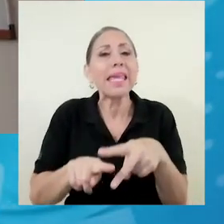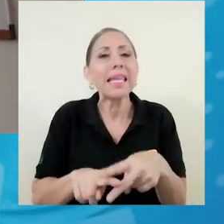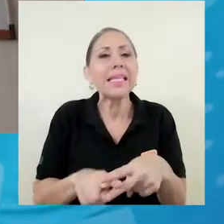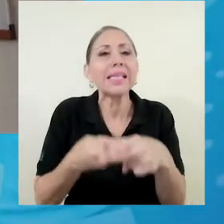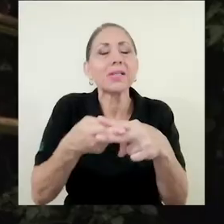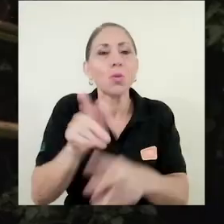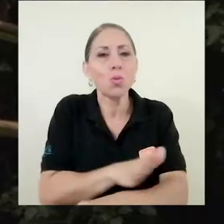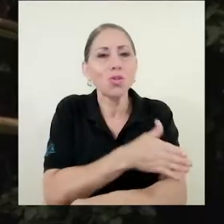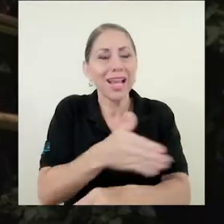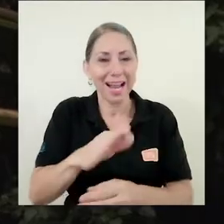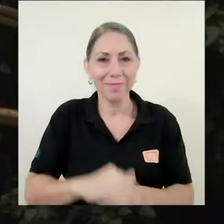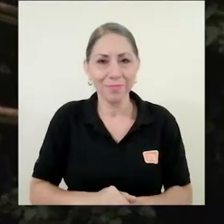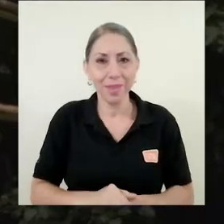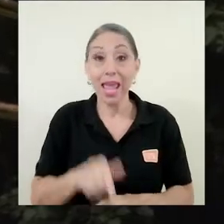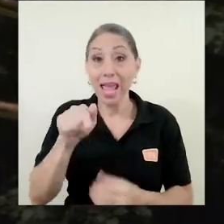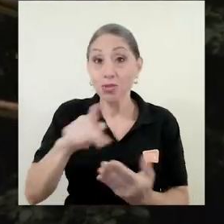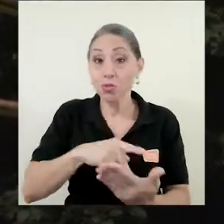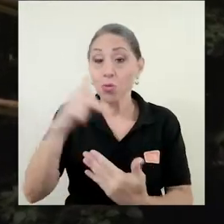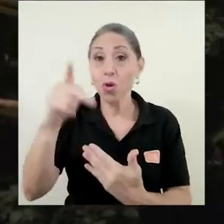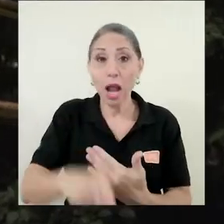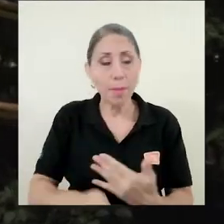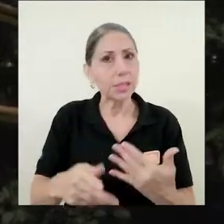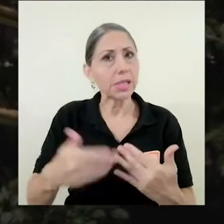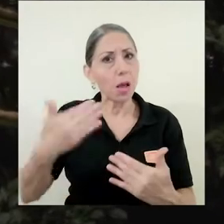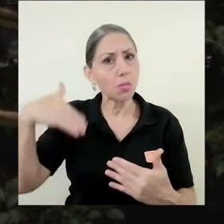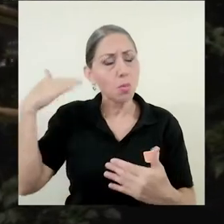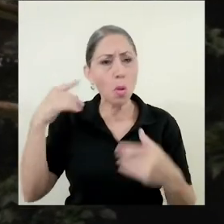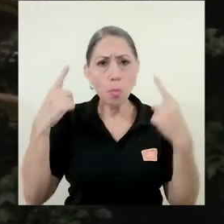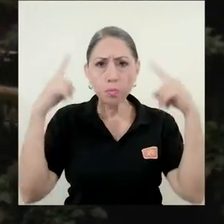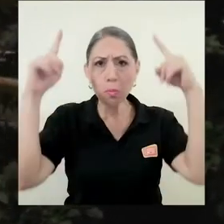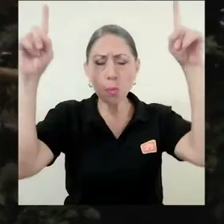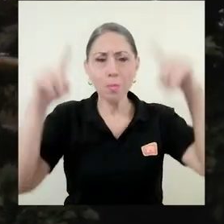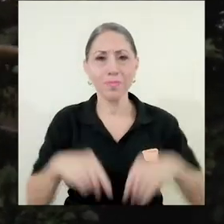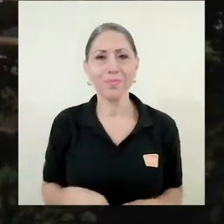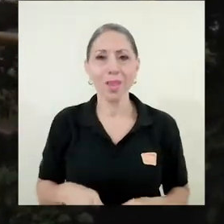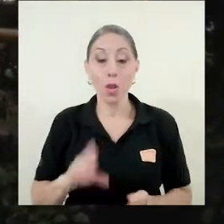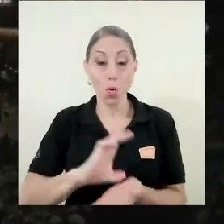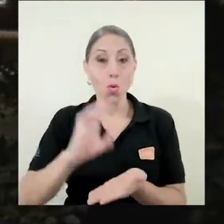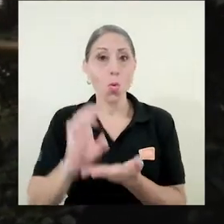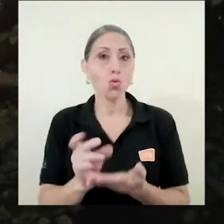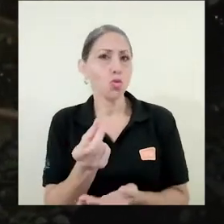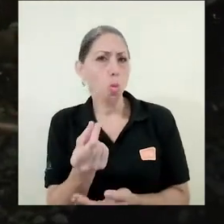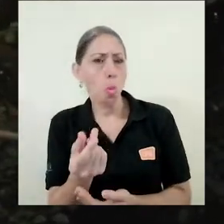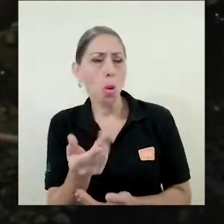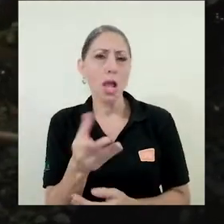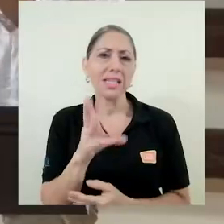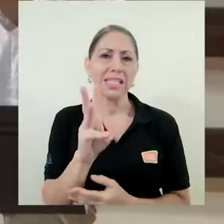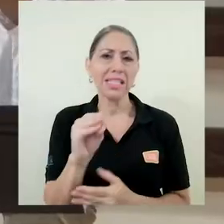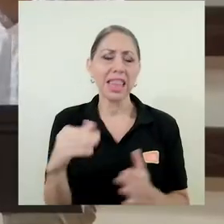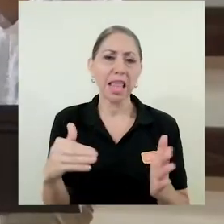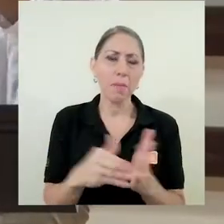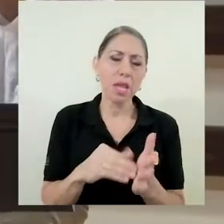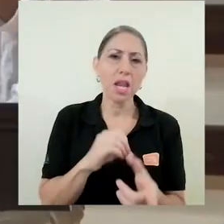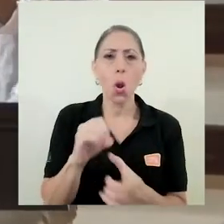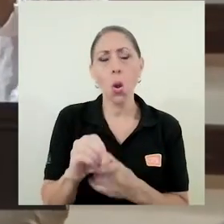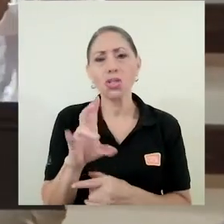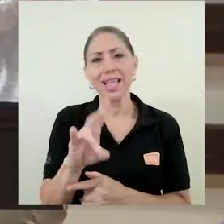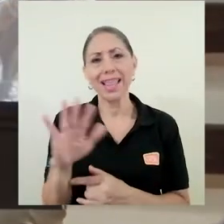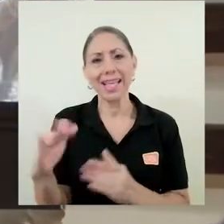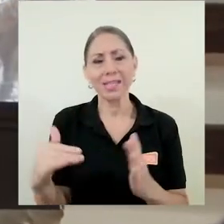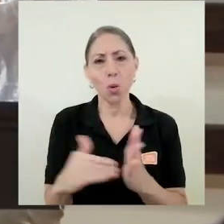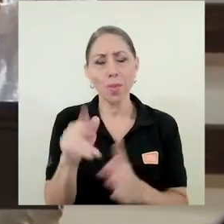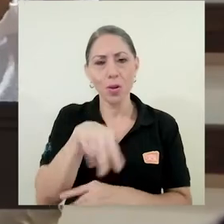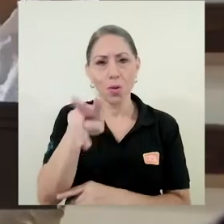musical. Estos han sido programas sumamente exitosos. El costo de los cursos oscila los 60.000 y